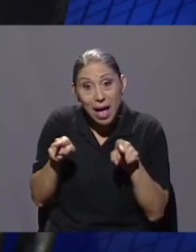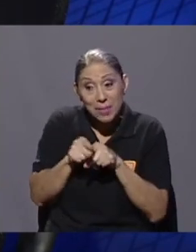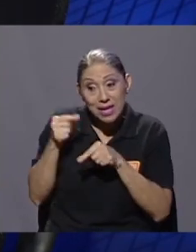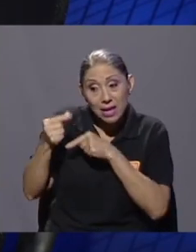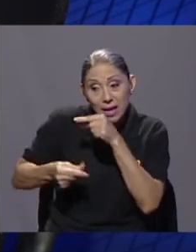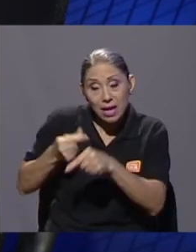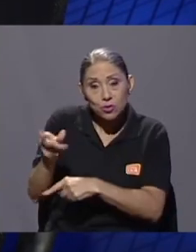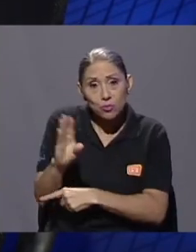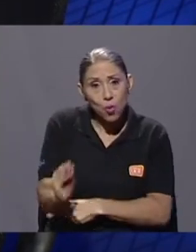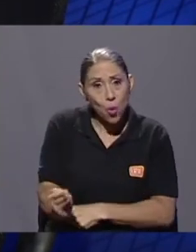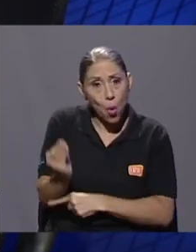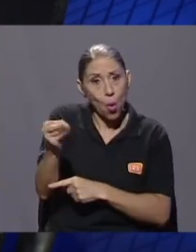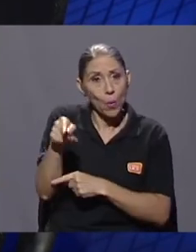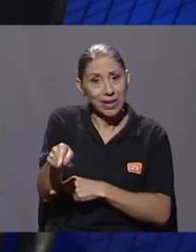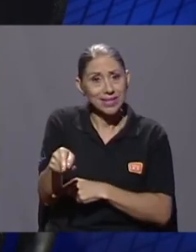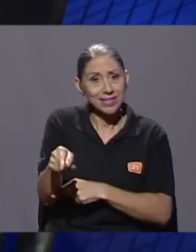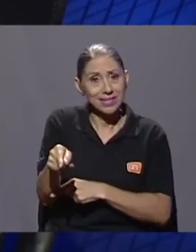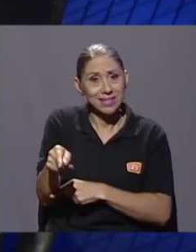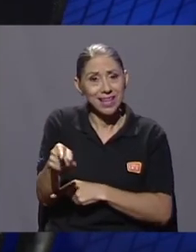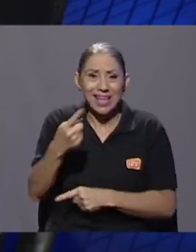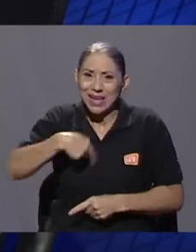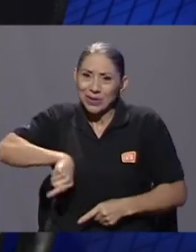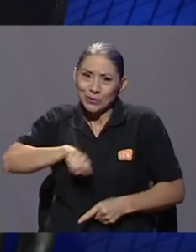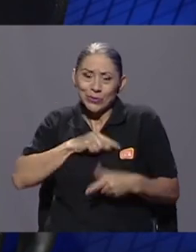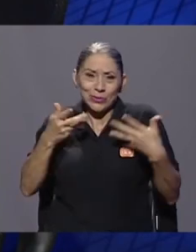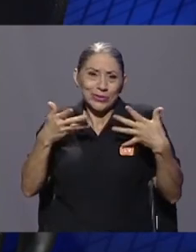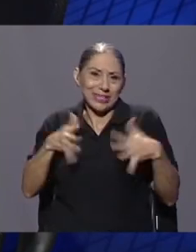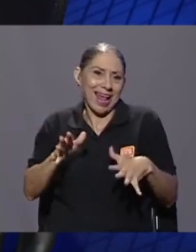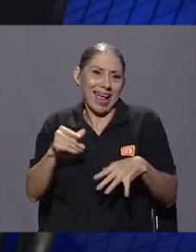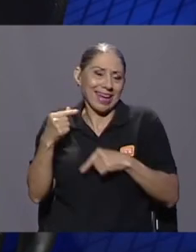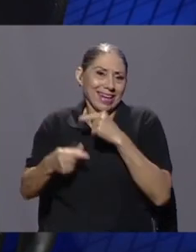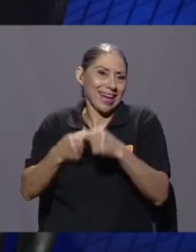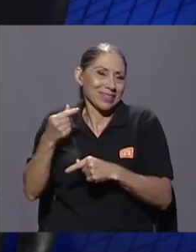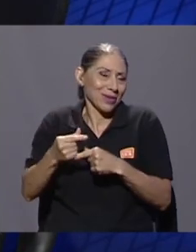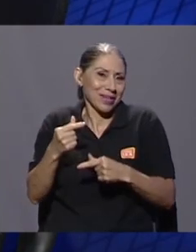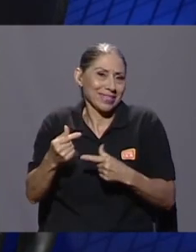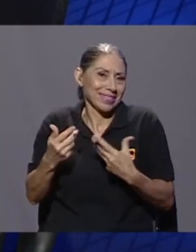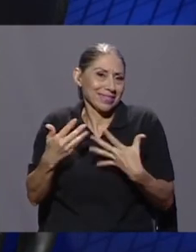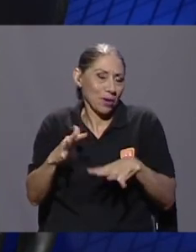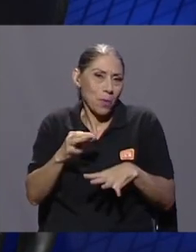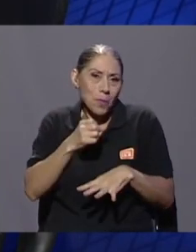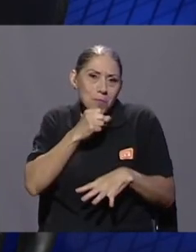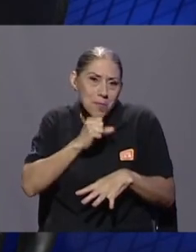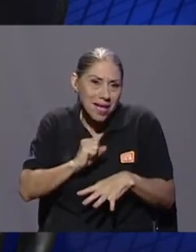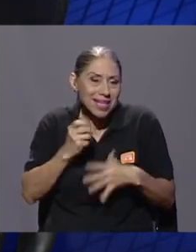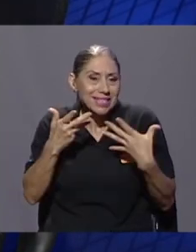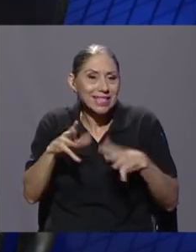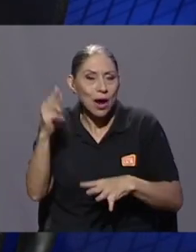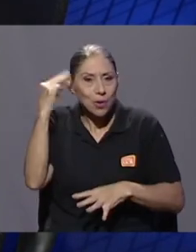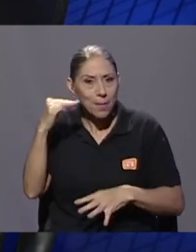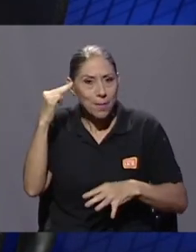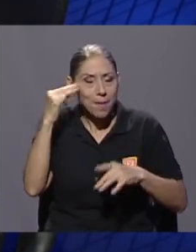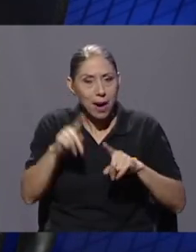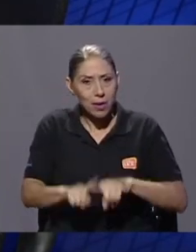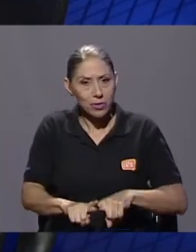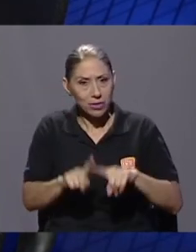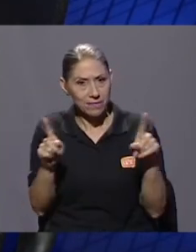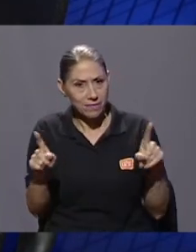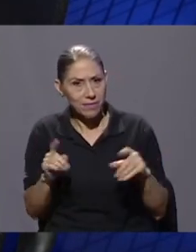y hay generaciones que estamos ya nosotros grandes, que ya vamos hacia una madurez diferente